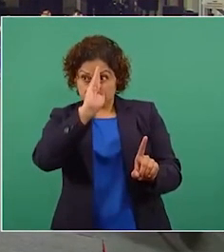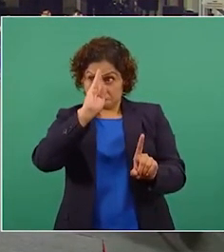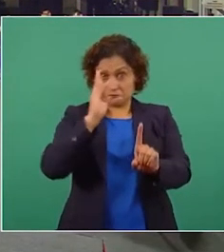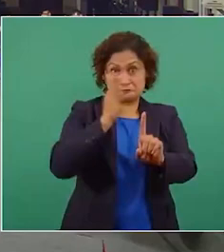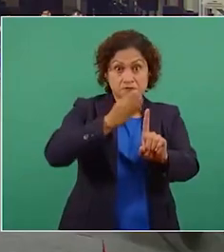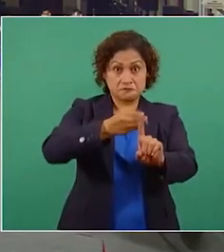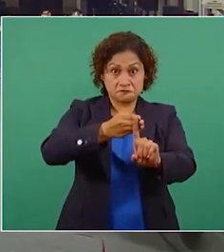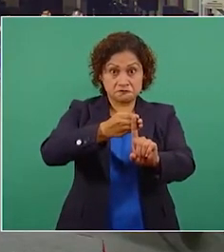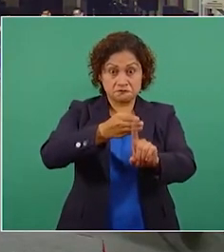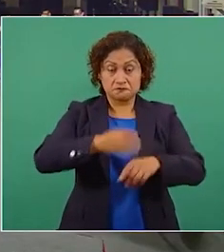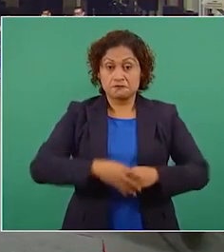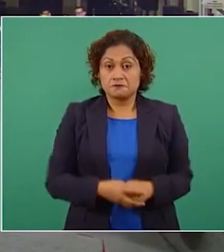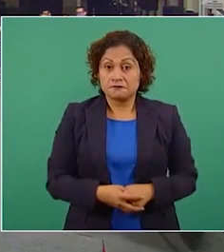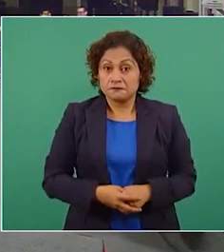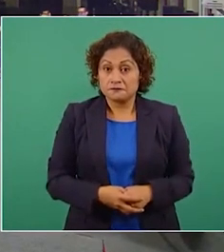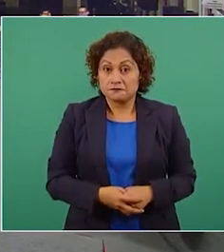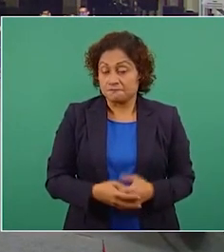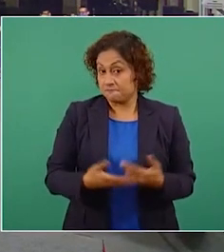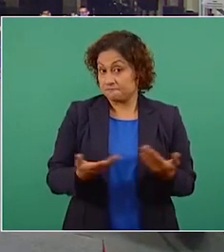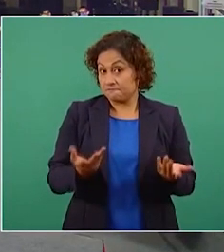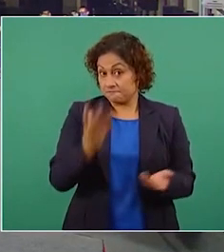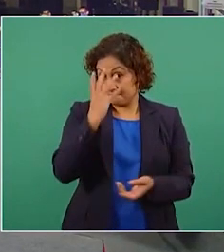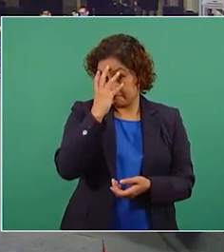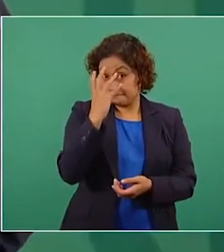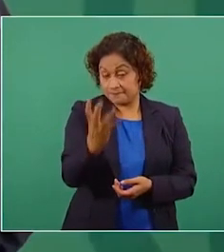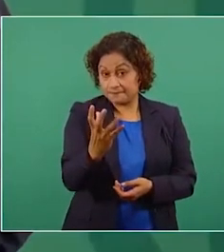seriedad.